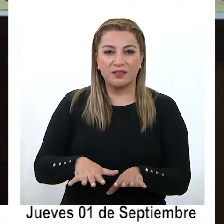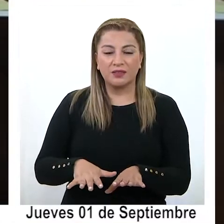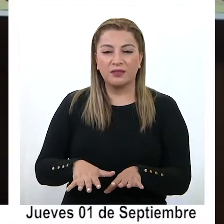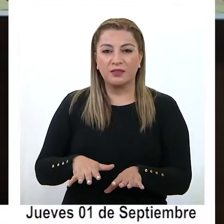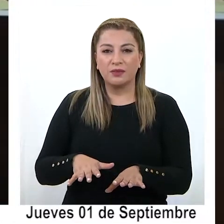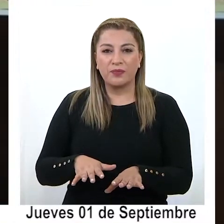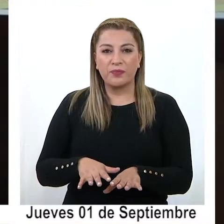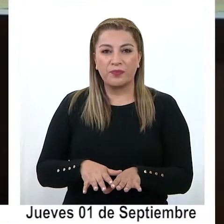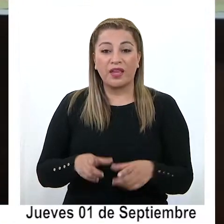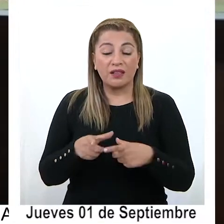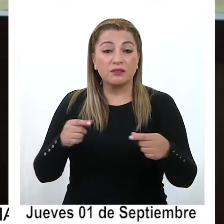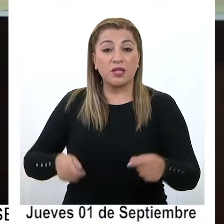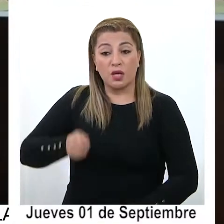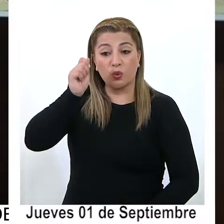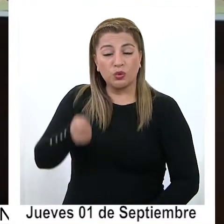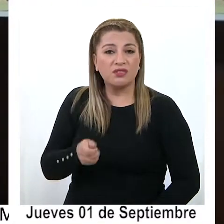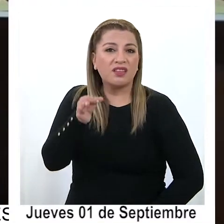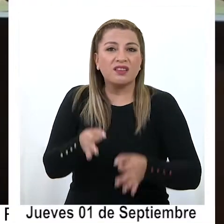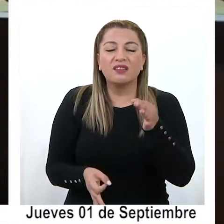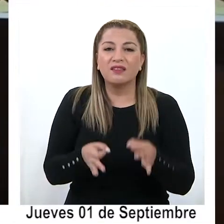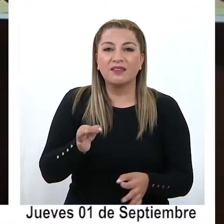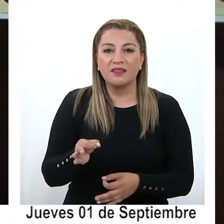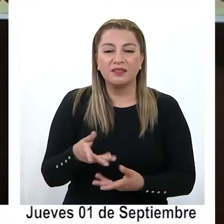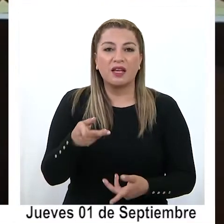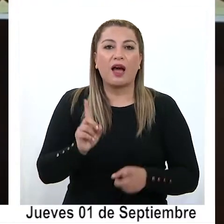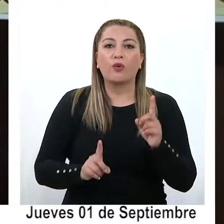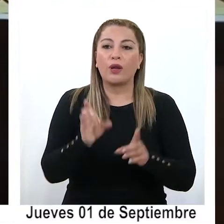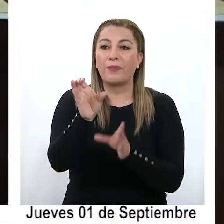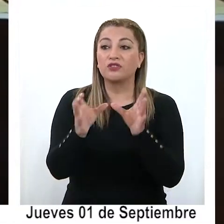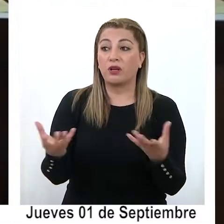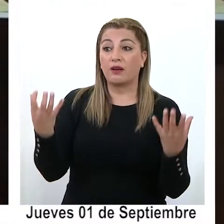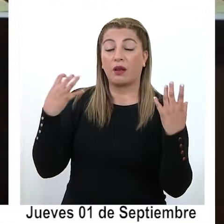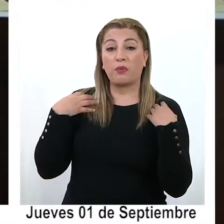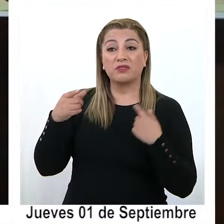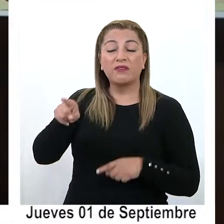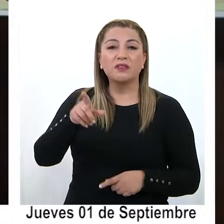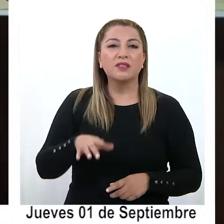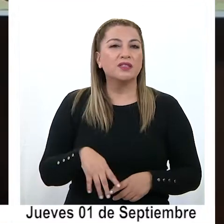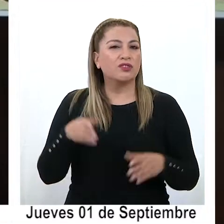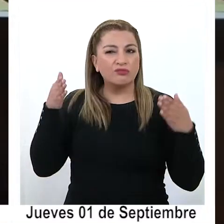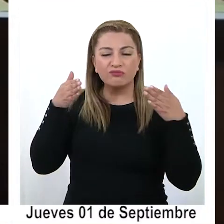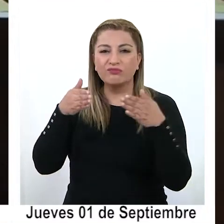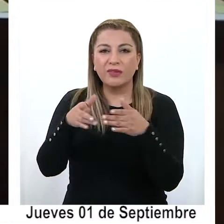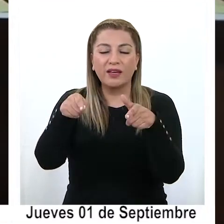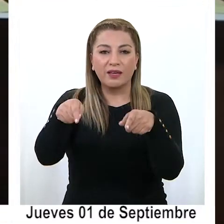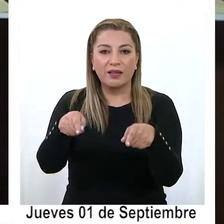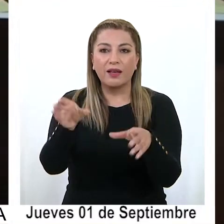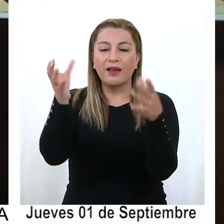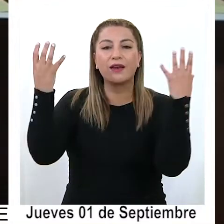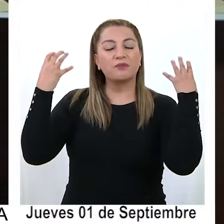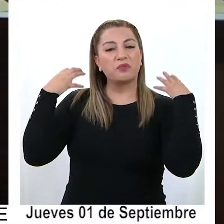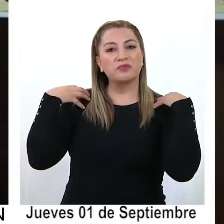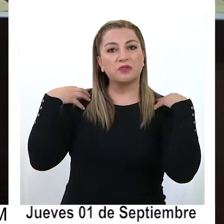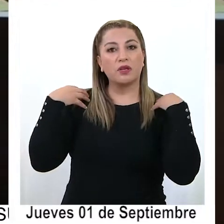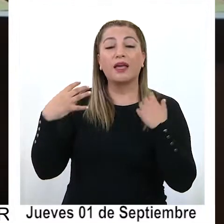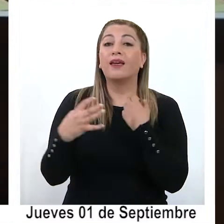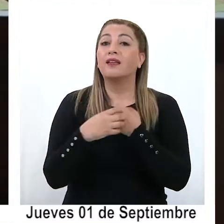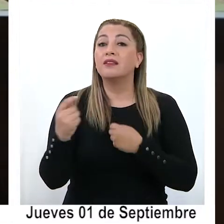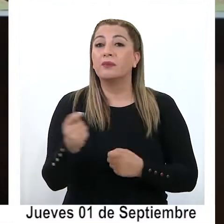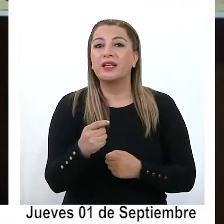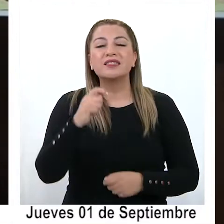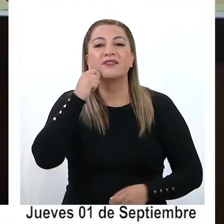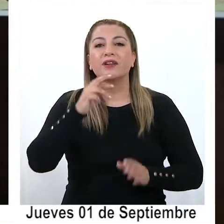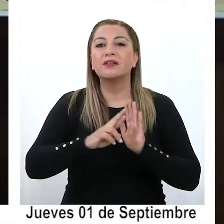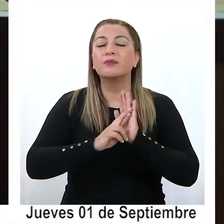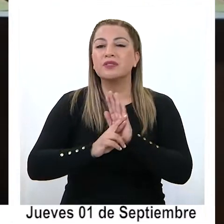pronunciamiento en los mismos tribunales referente a quienes resulta responsable. Y nosotros apuntamos principalmente que la responsabilidad, por lo menos en nuestra región, es del